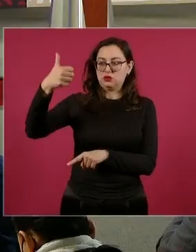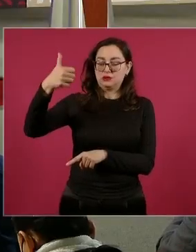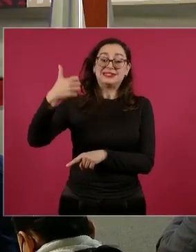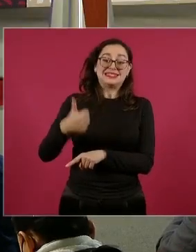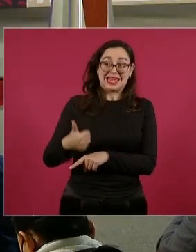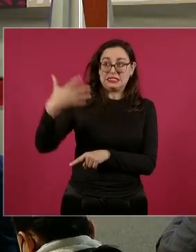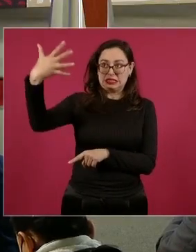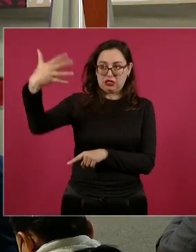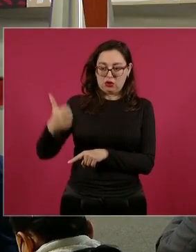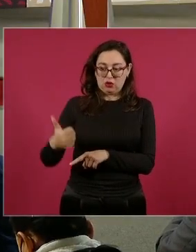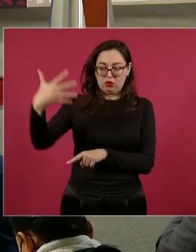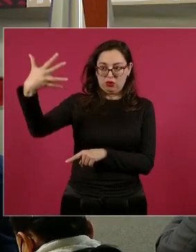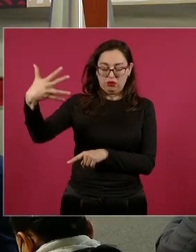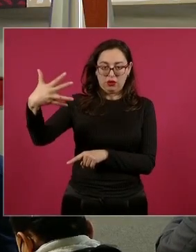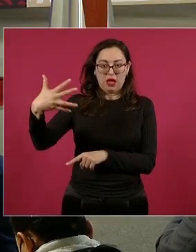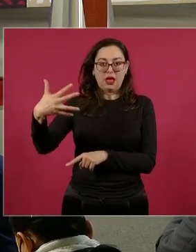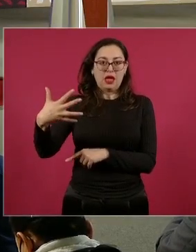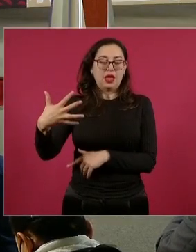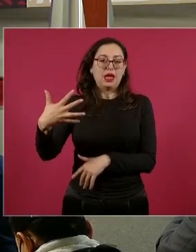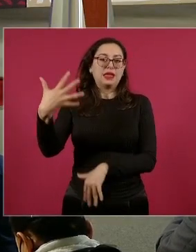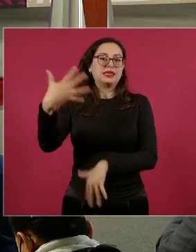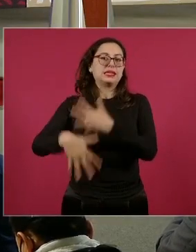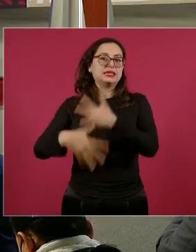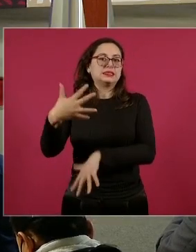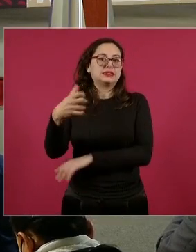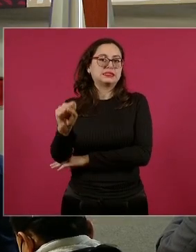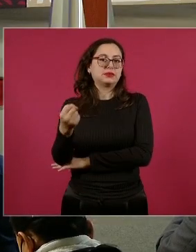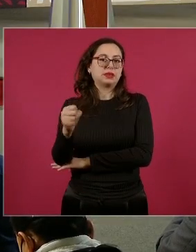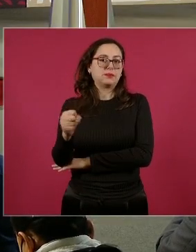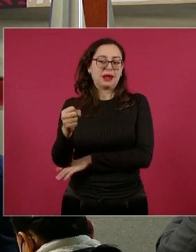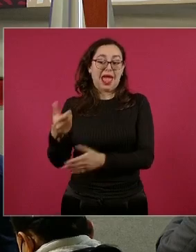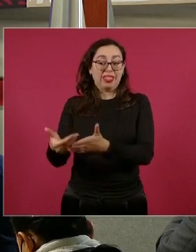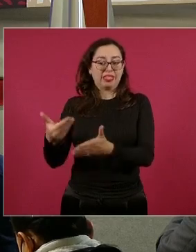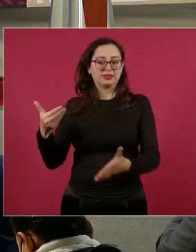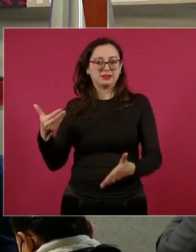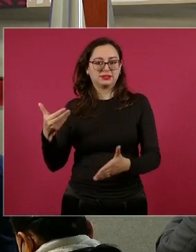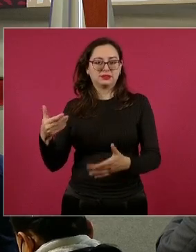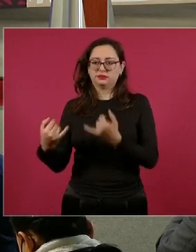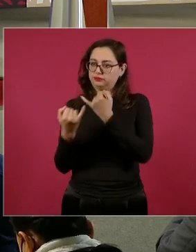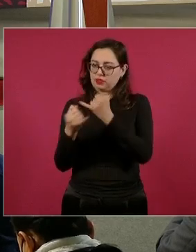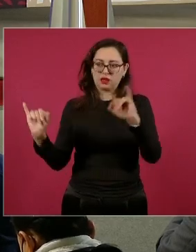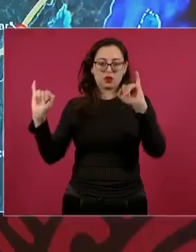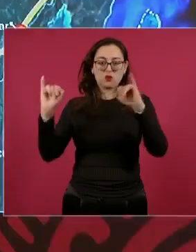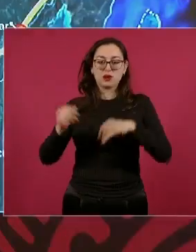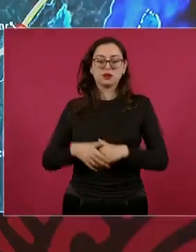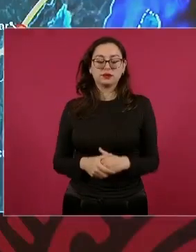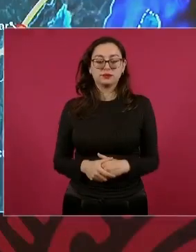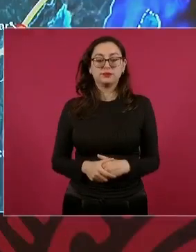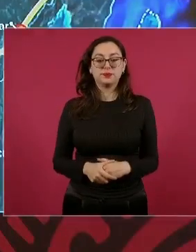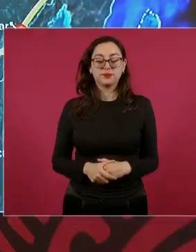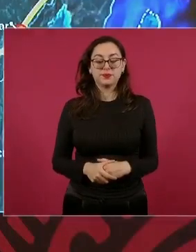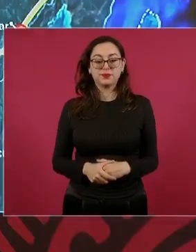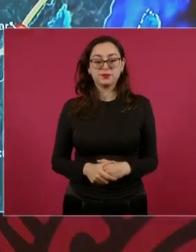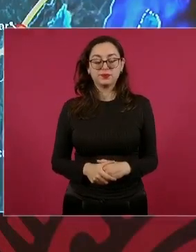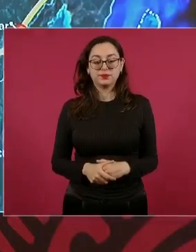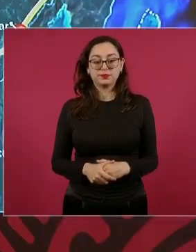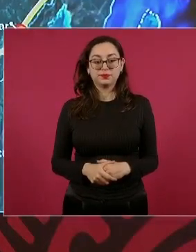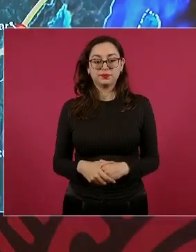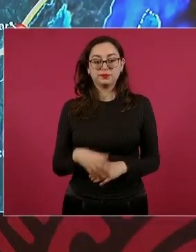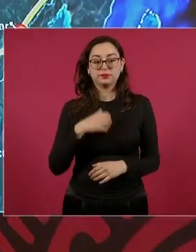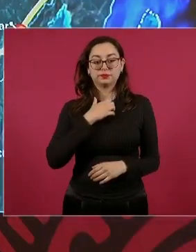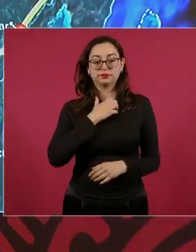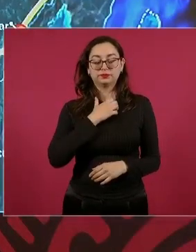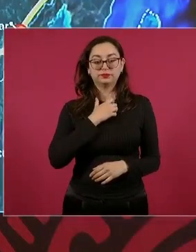con estaciones y todo. Todo esto tiene como